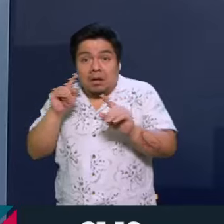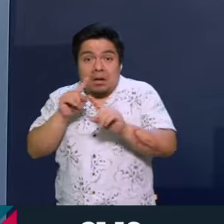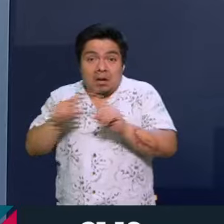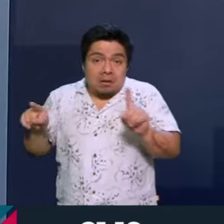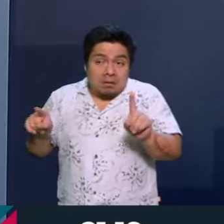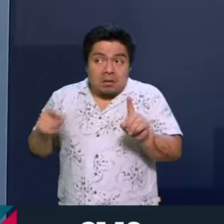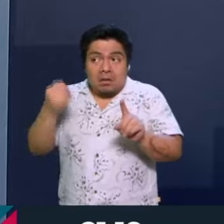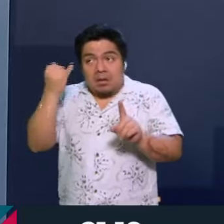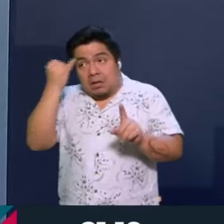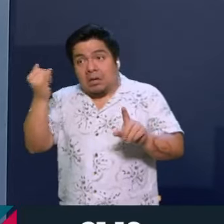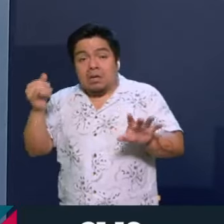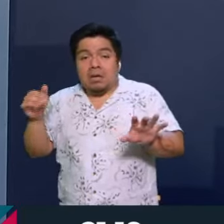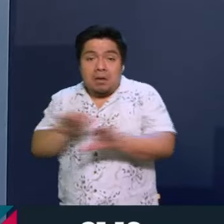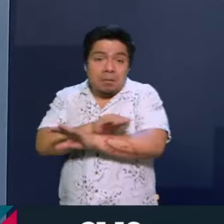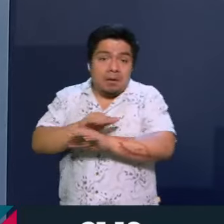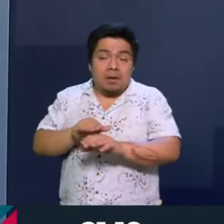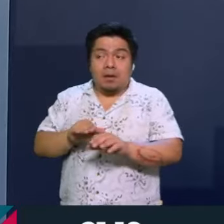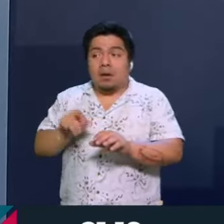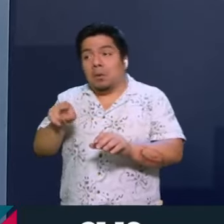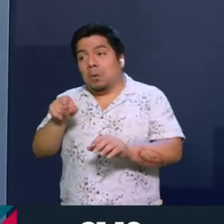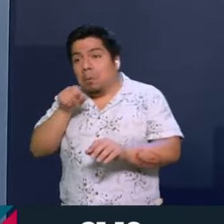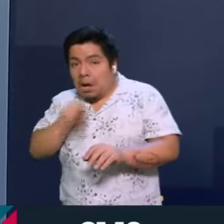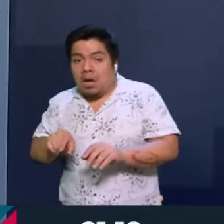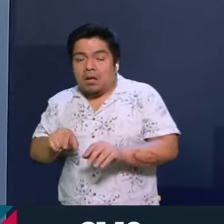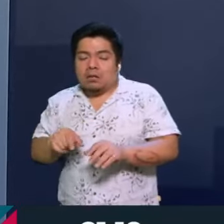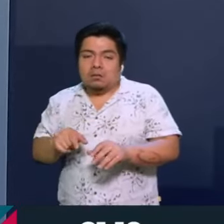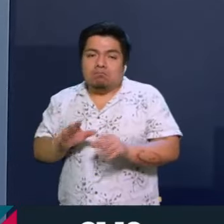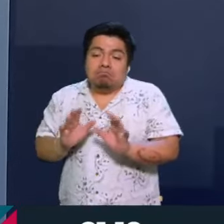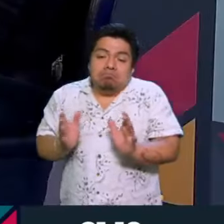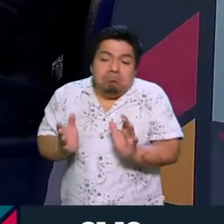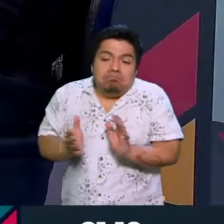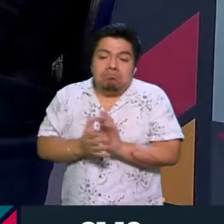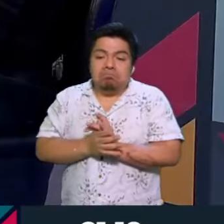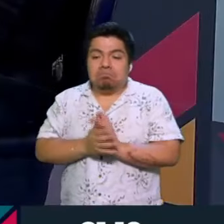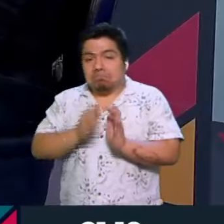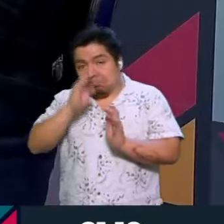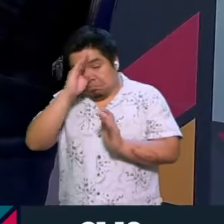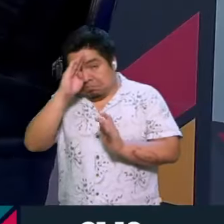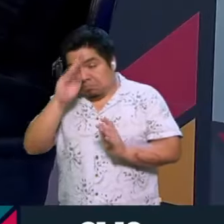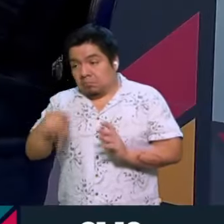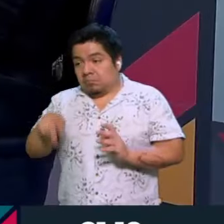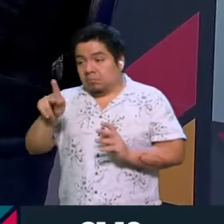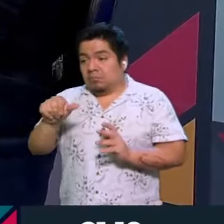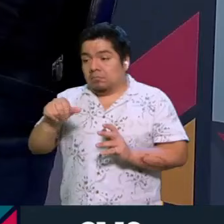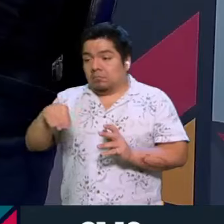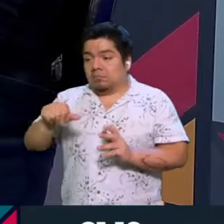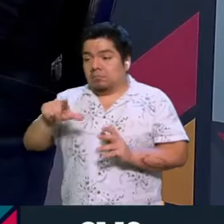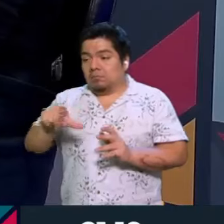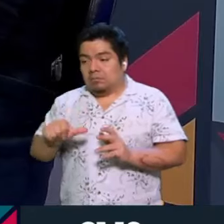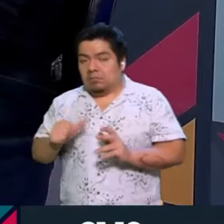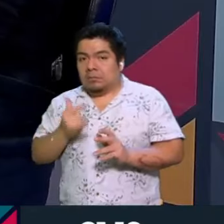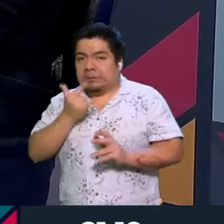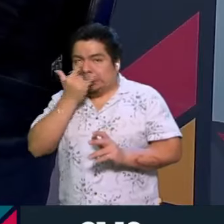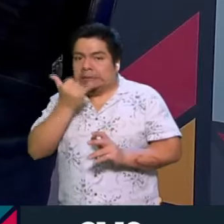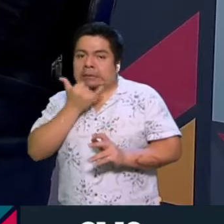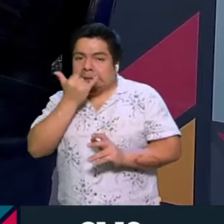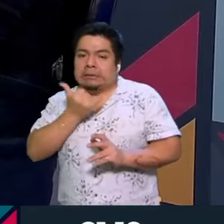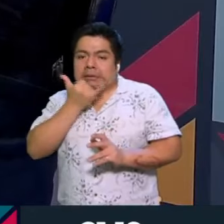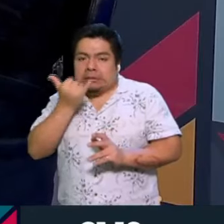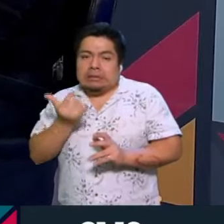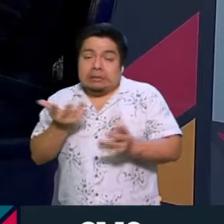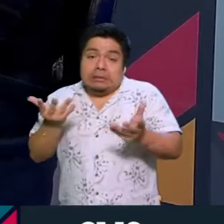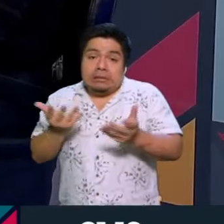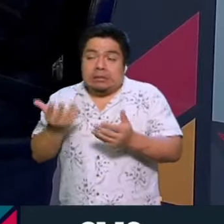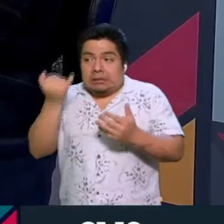o considera que a lo mejor se van ir por la misma... Creo que, francamente, creo que Kamala cometió un error de no buscar